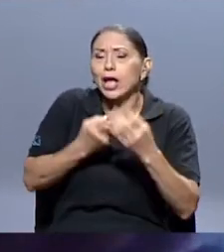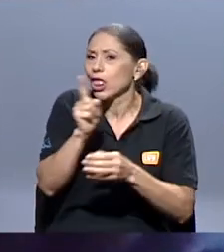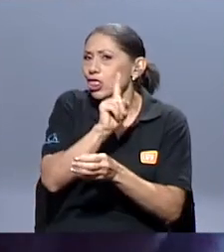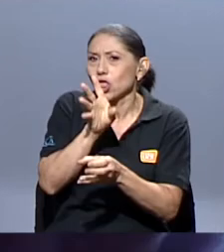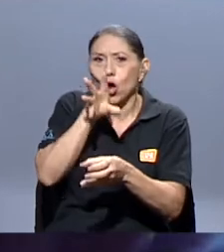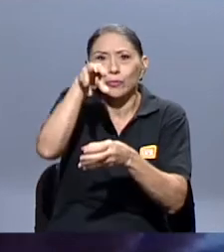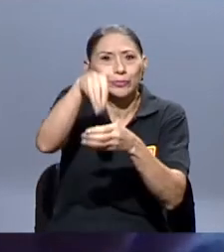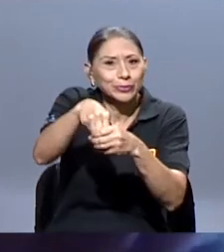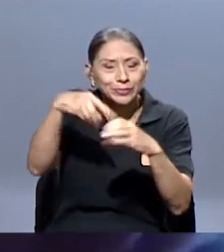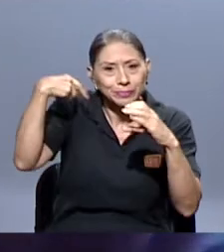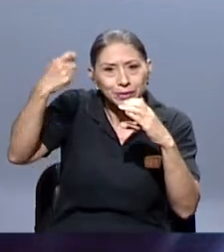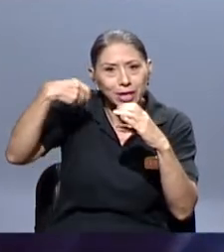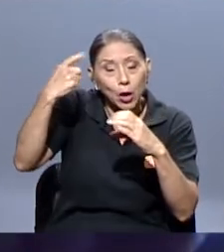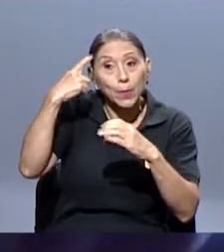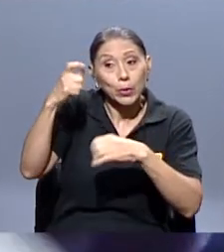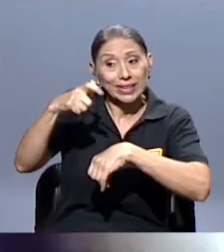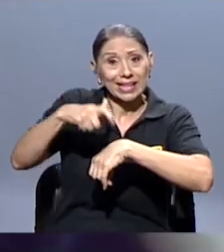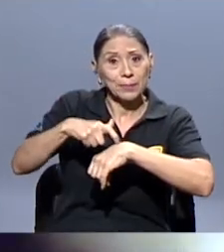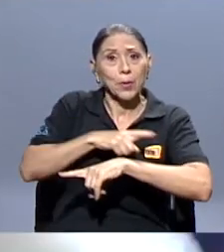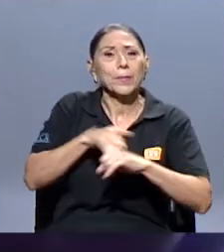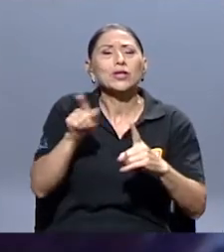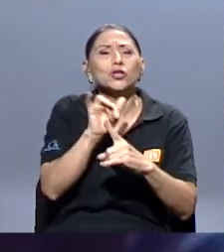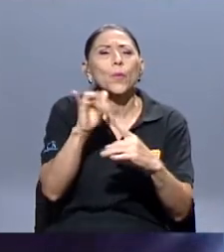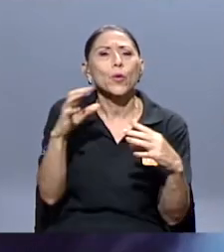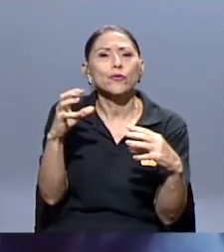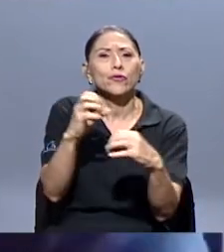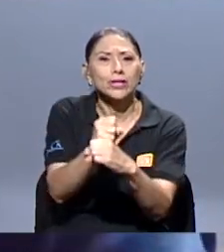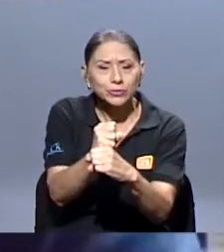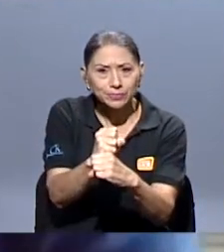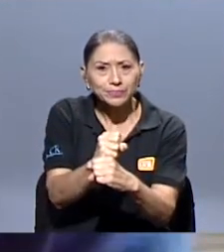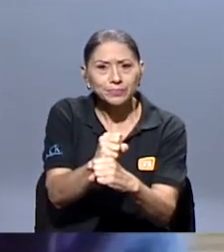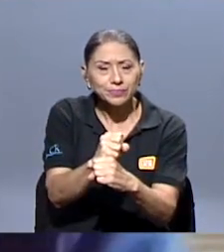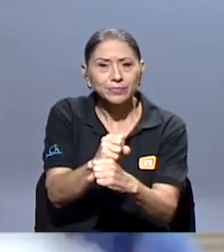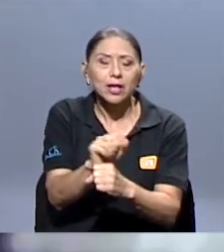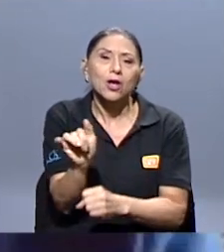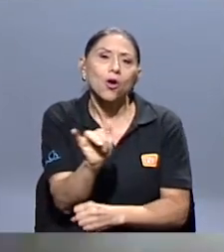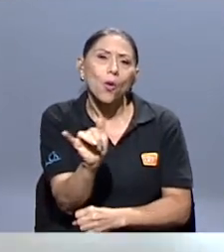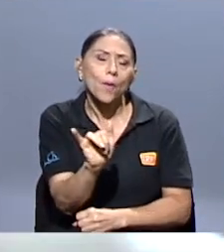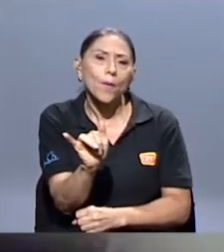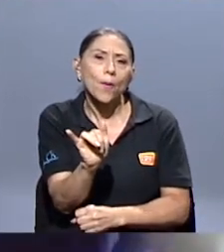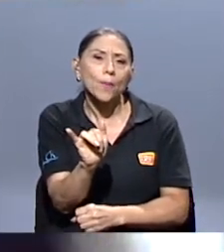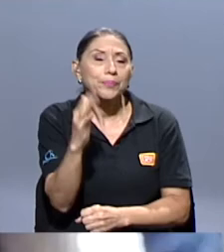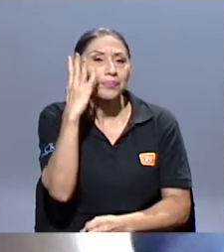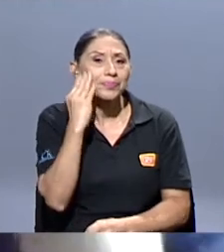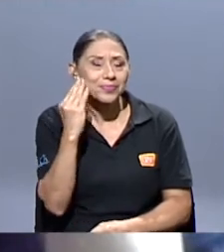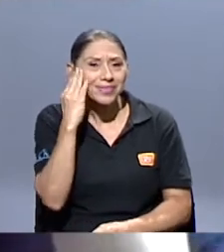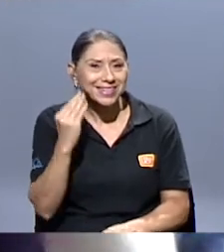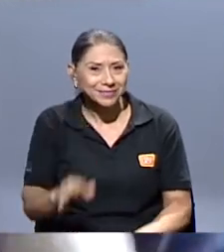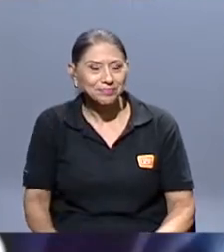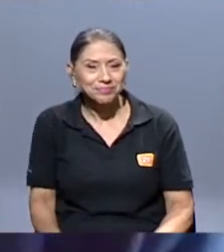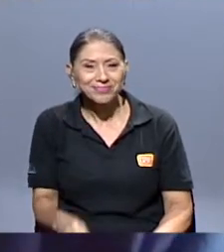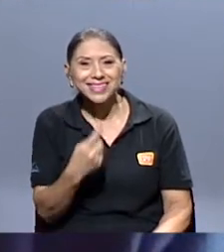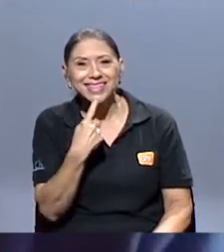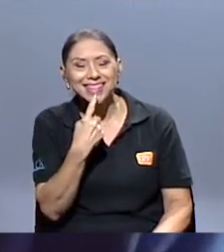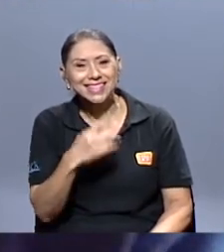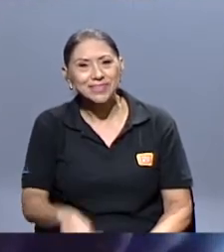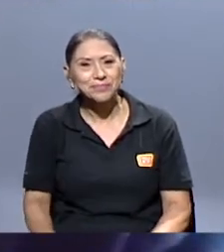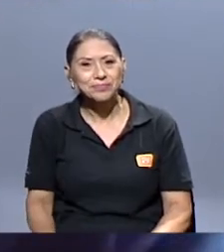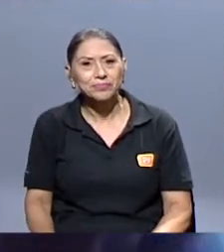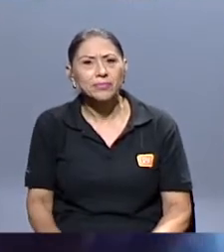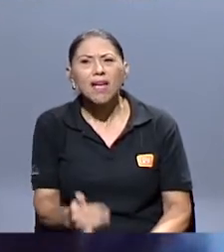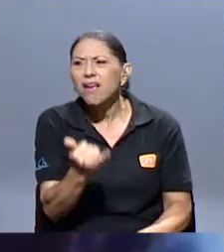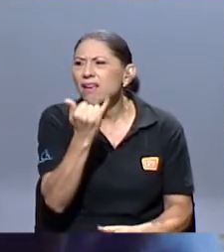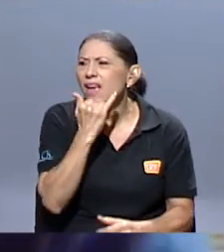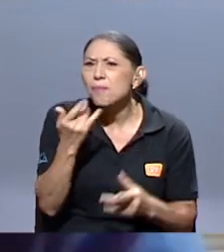tiempo, pero es como un resumen como de la experiencia. Entonces dice así. ¿Qué